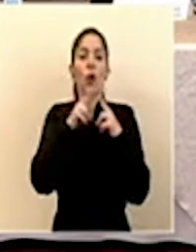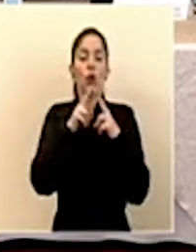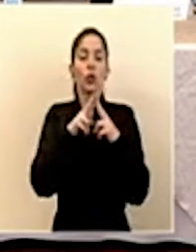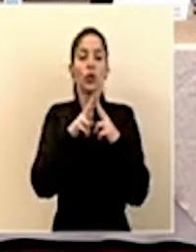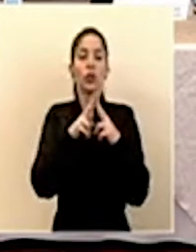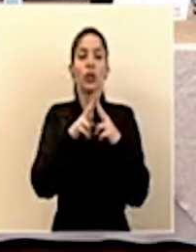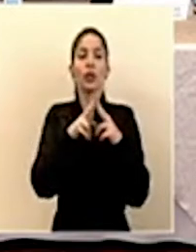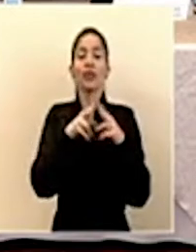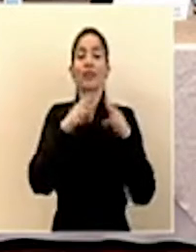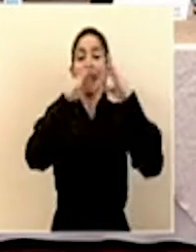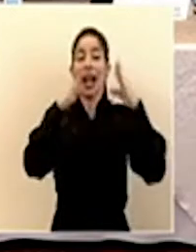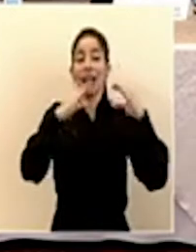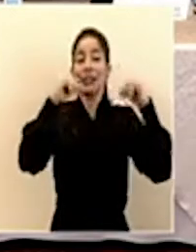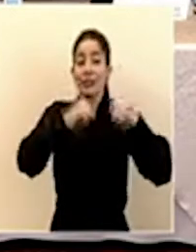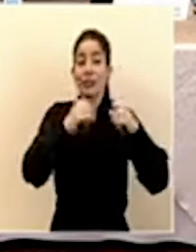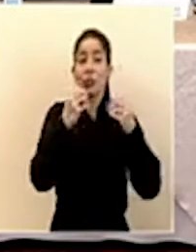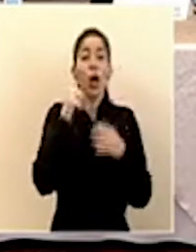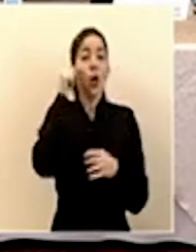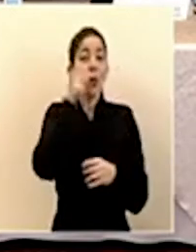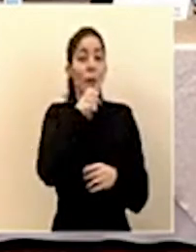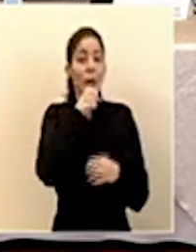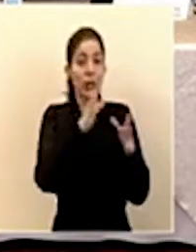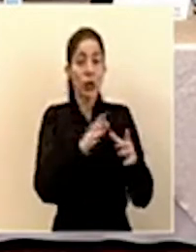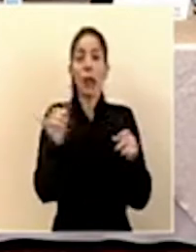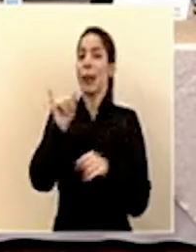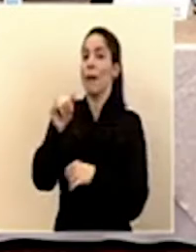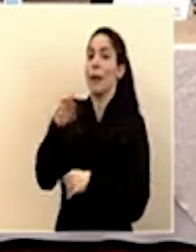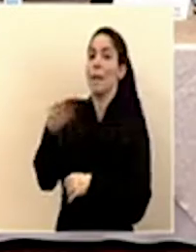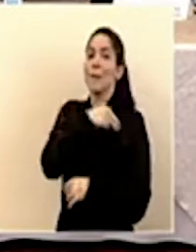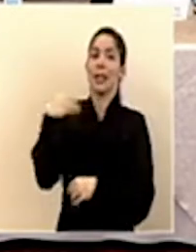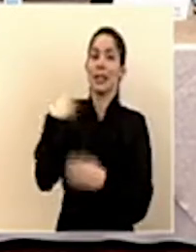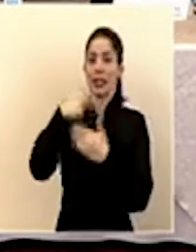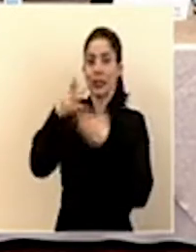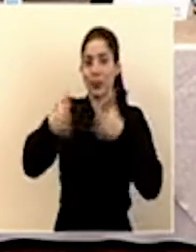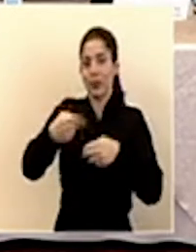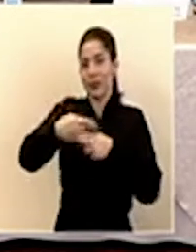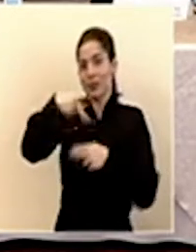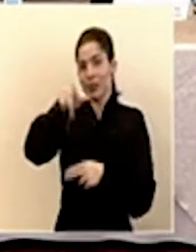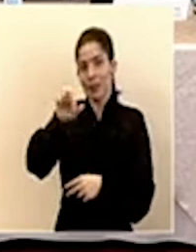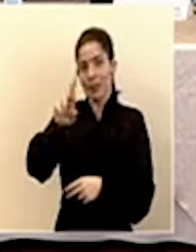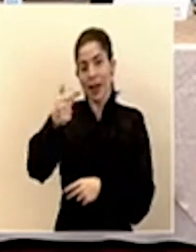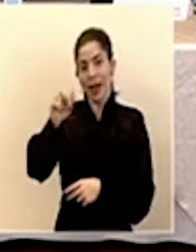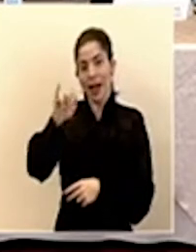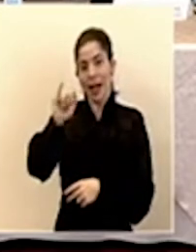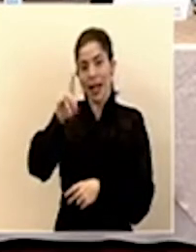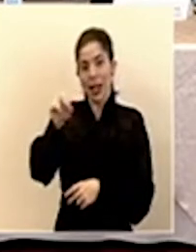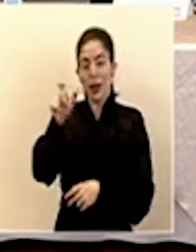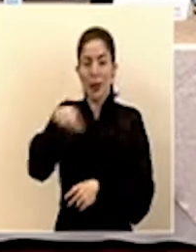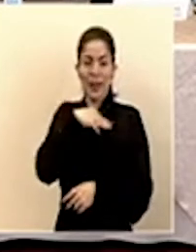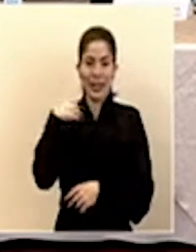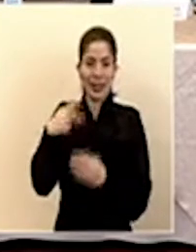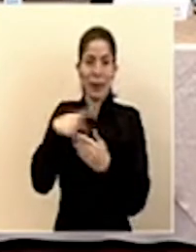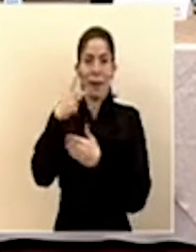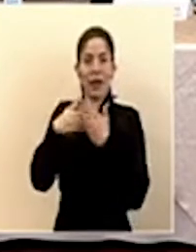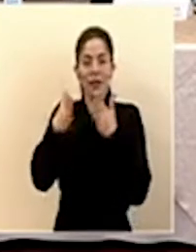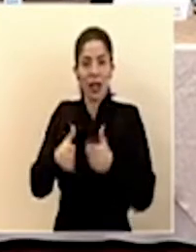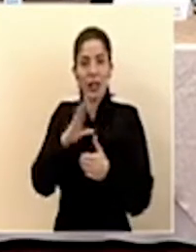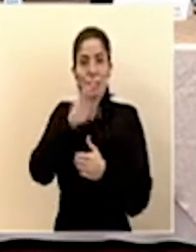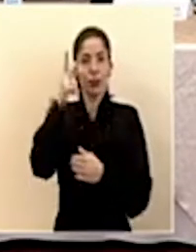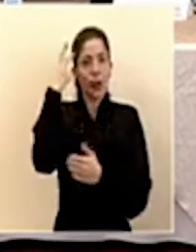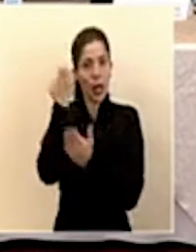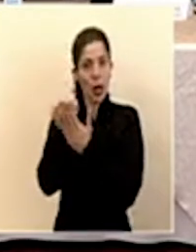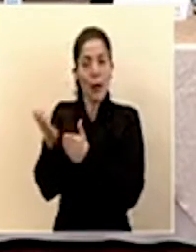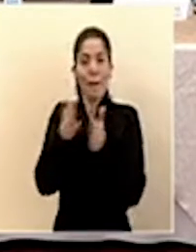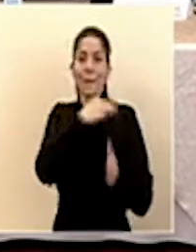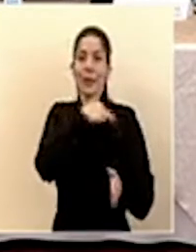estancia. También la señora Pilar Garrido, la ministra de Planificación y Política Económica, el señor